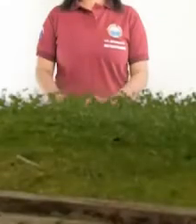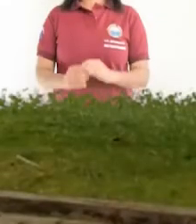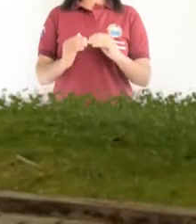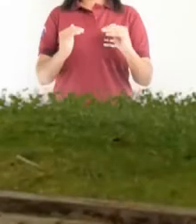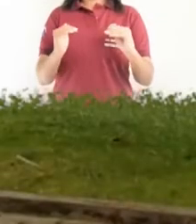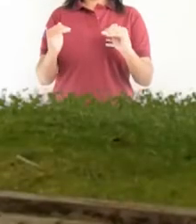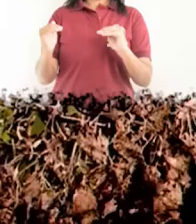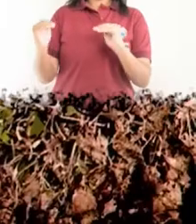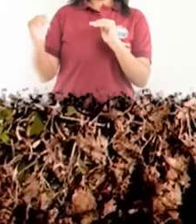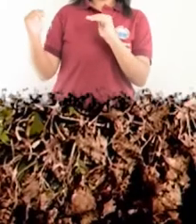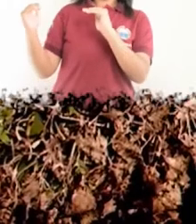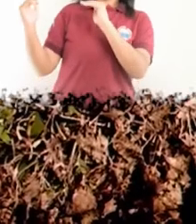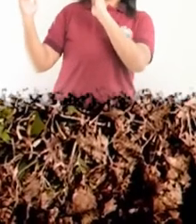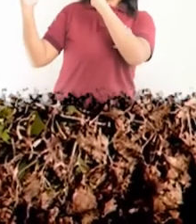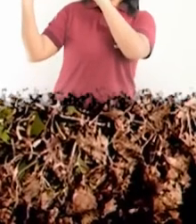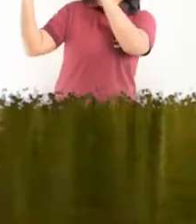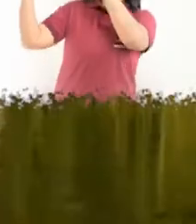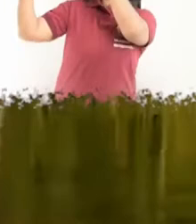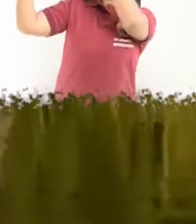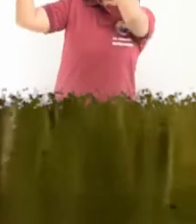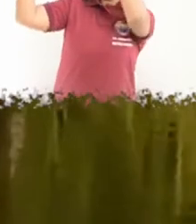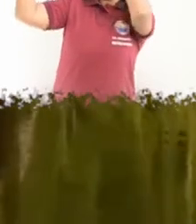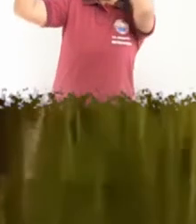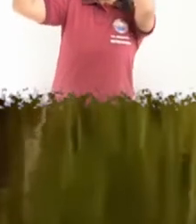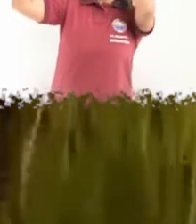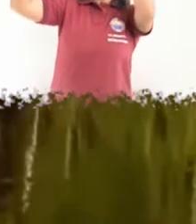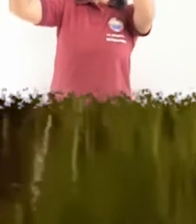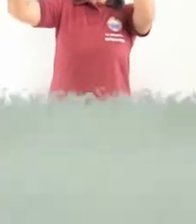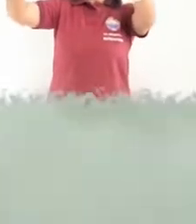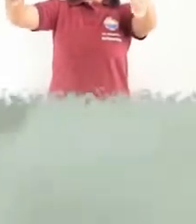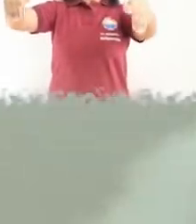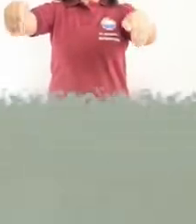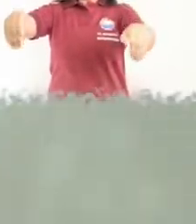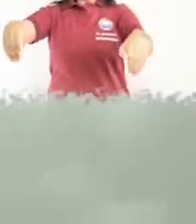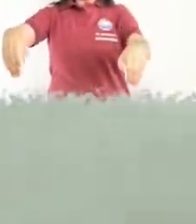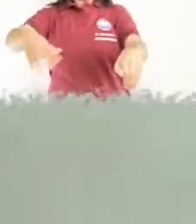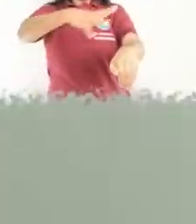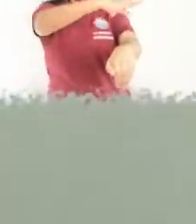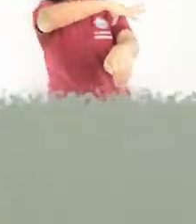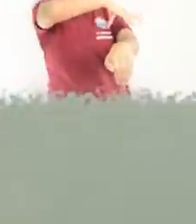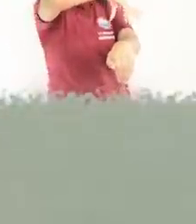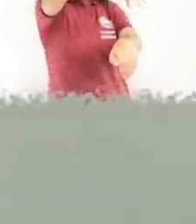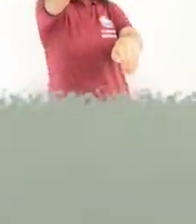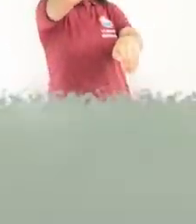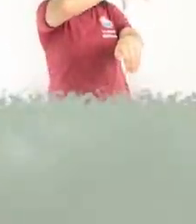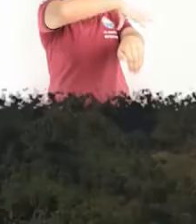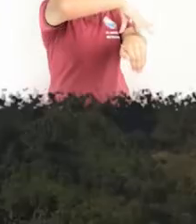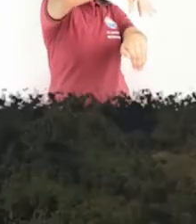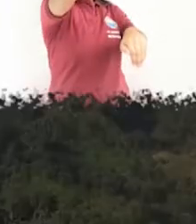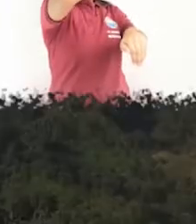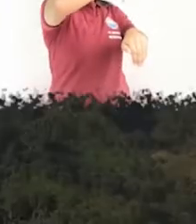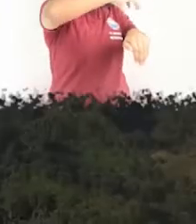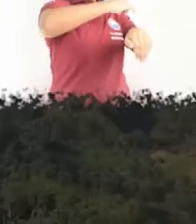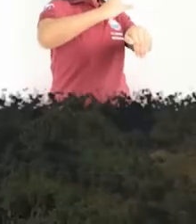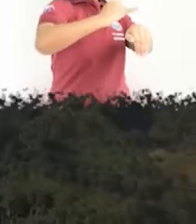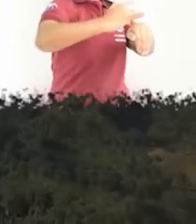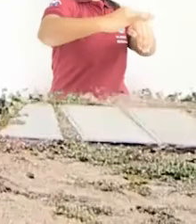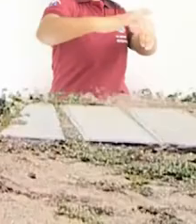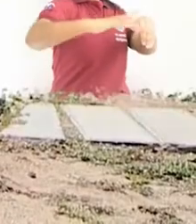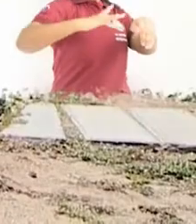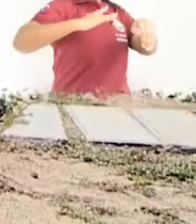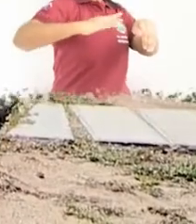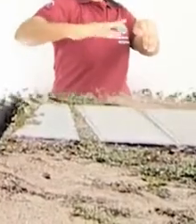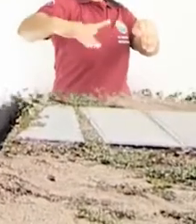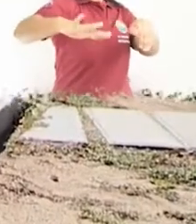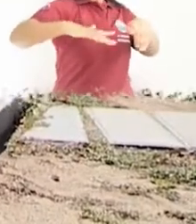Majestuosa, altiva y procera entre la sierra, nevada y el mar